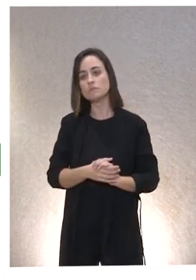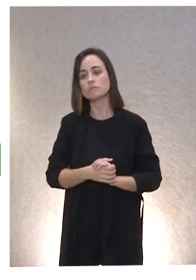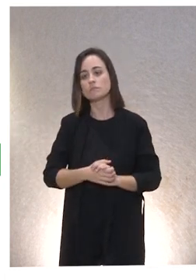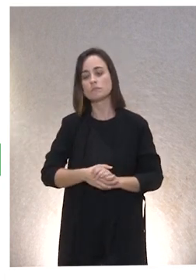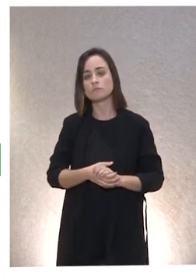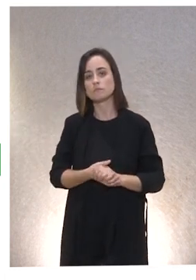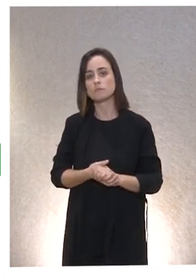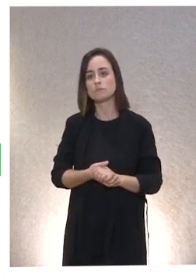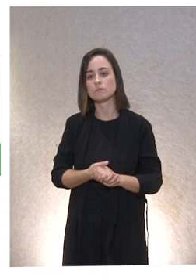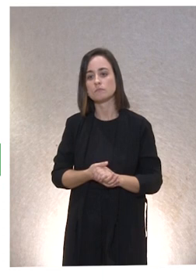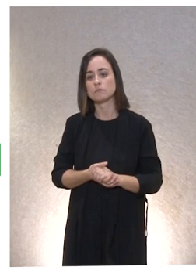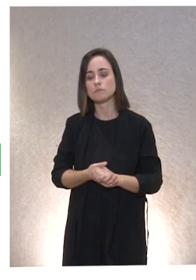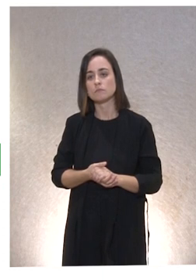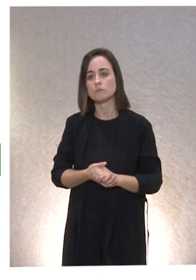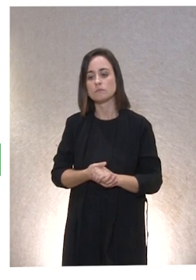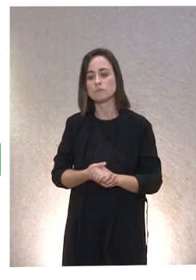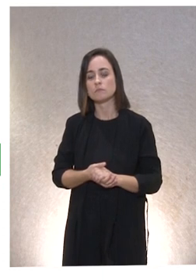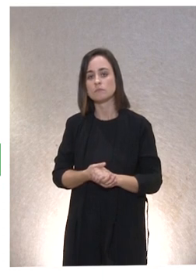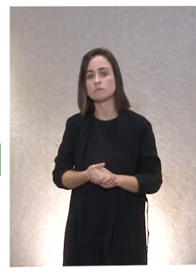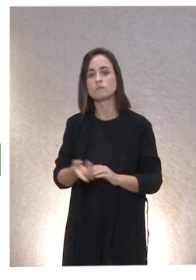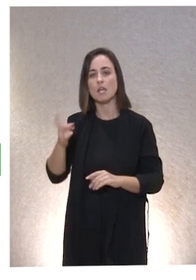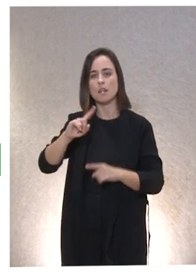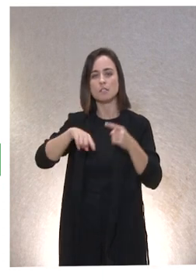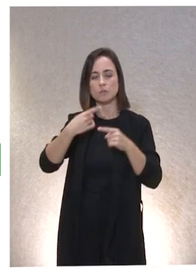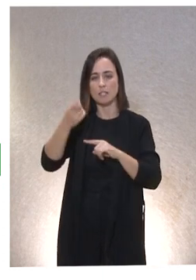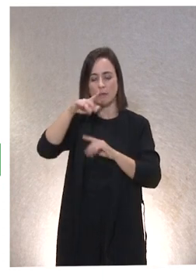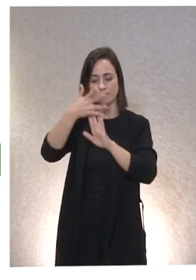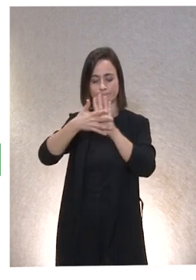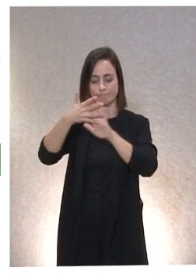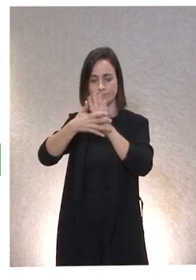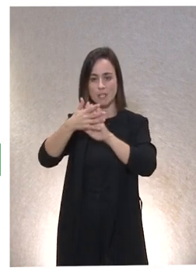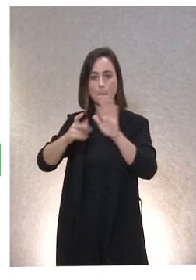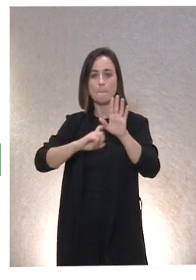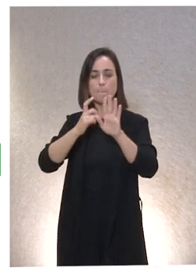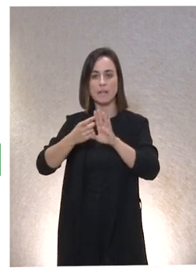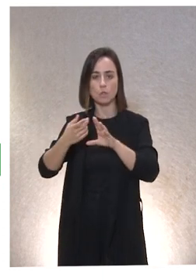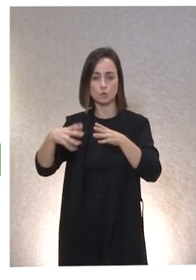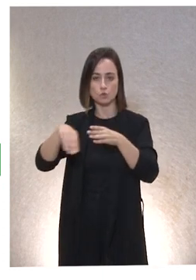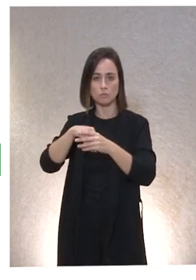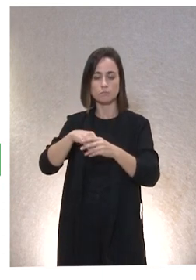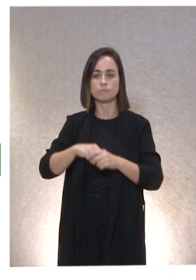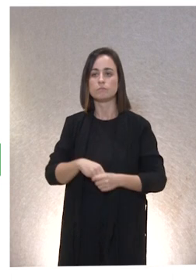que se va a plantear también en plena inclusión sobre esto, no se me han dicho, pero en cualquier caso es importante. Bueno,